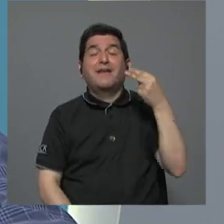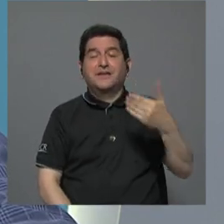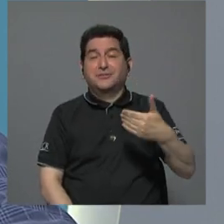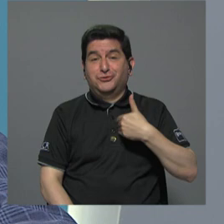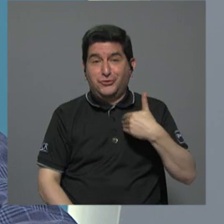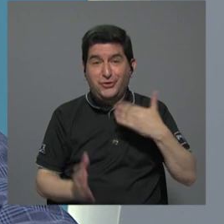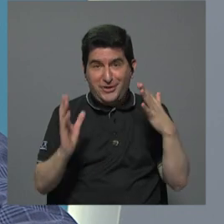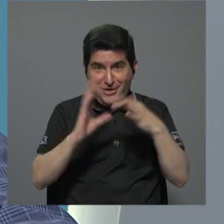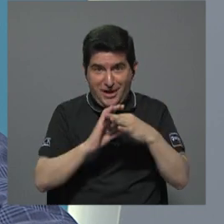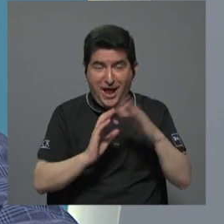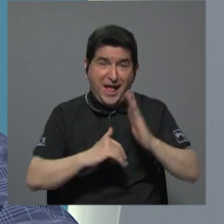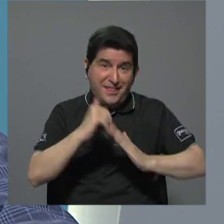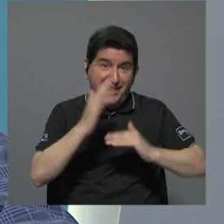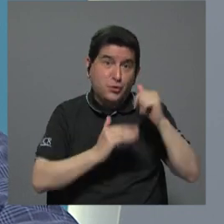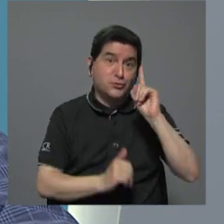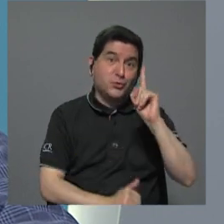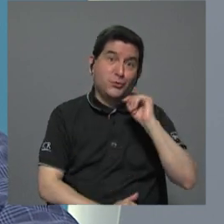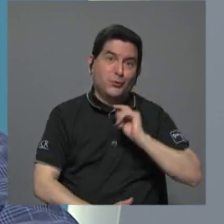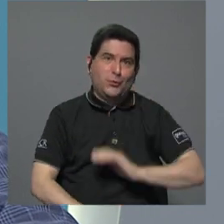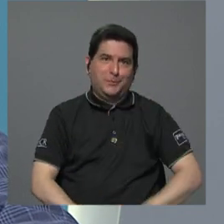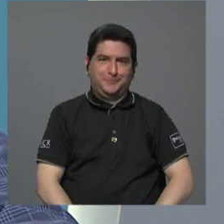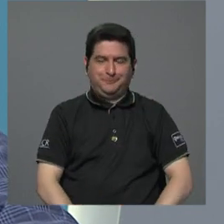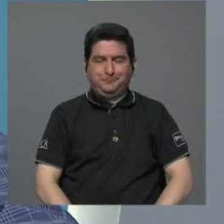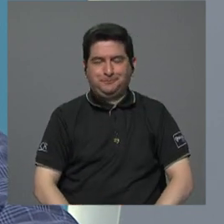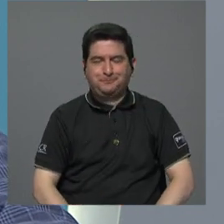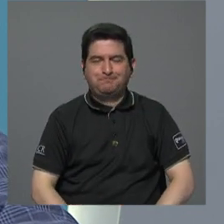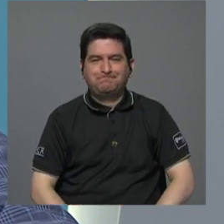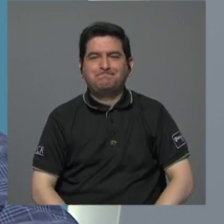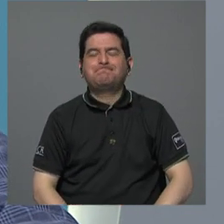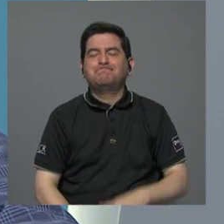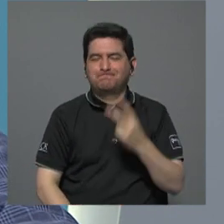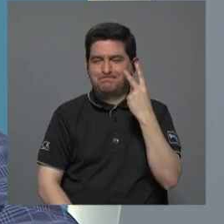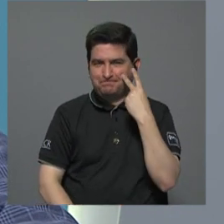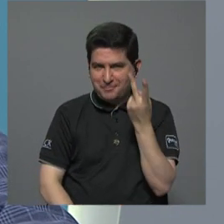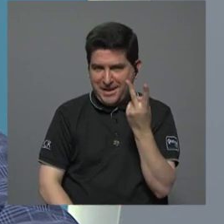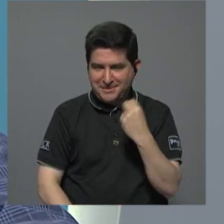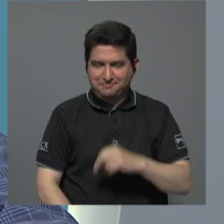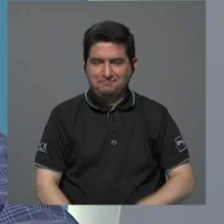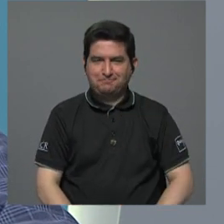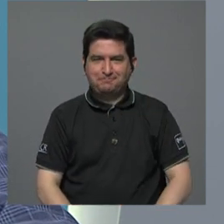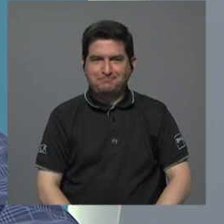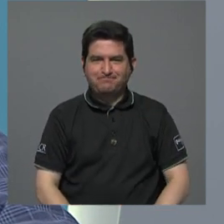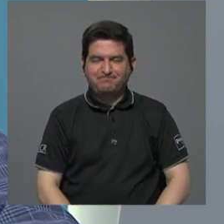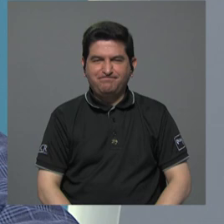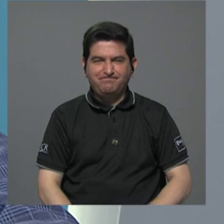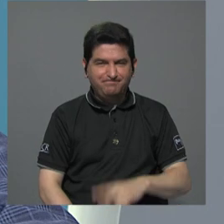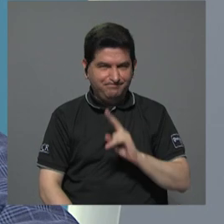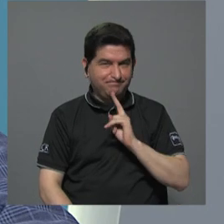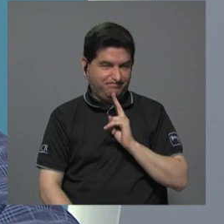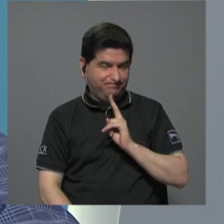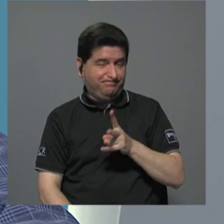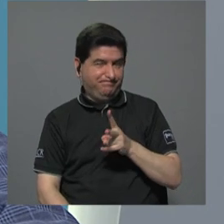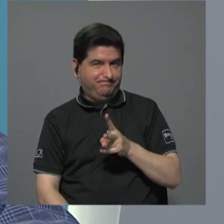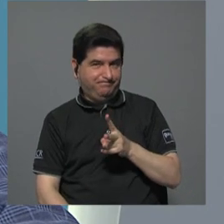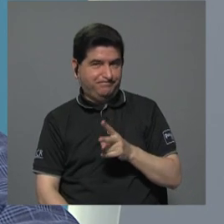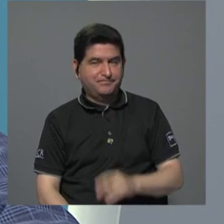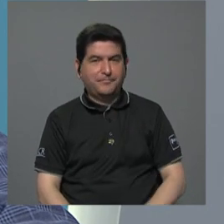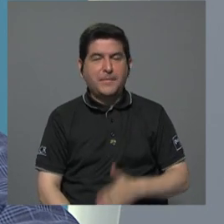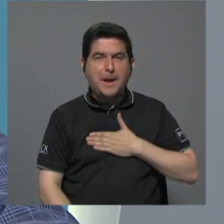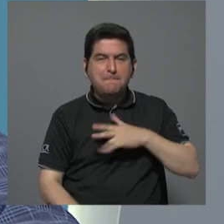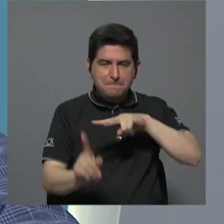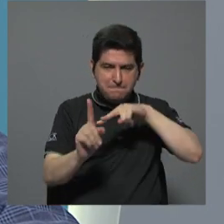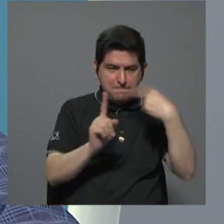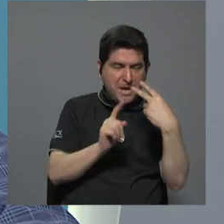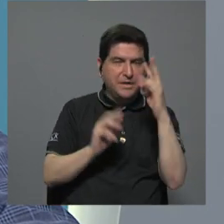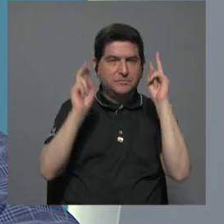construir uno. Pero, mire, definitivamente en mi visión del